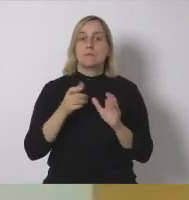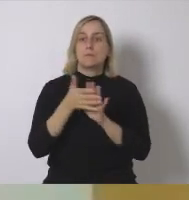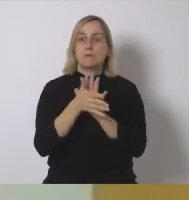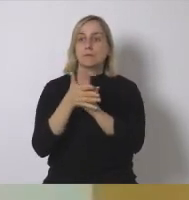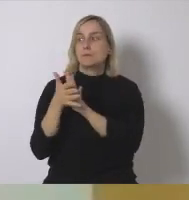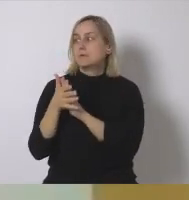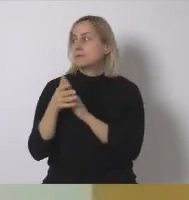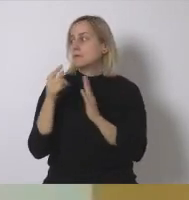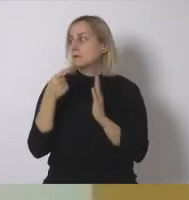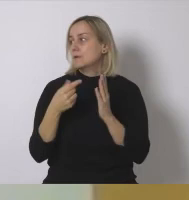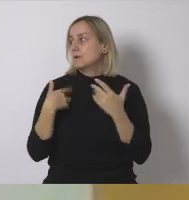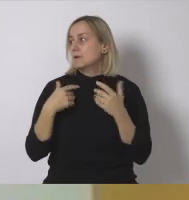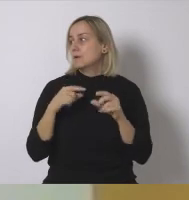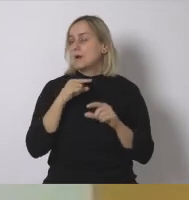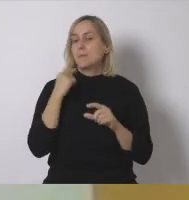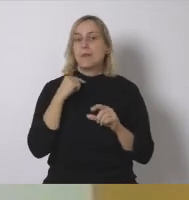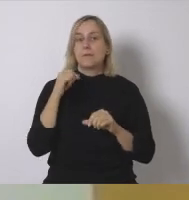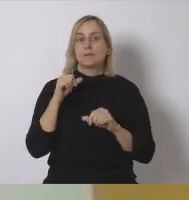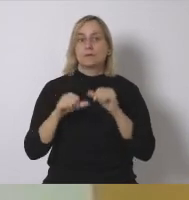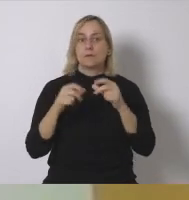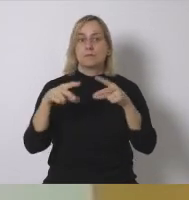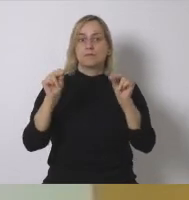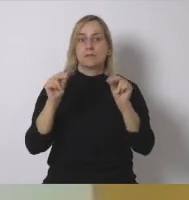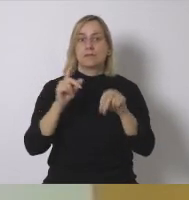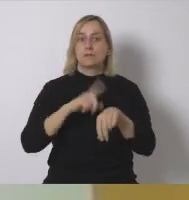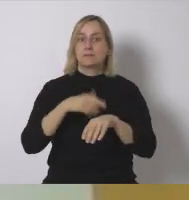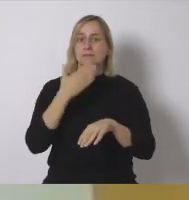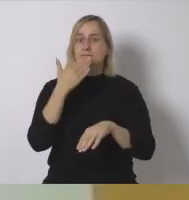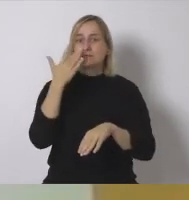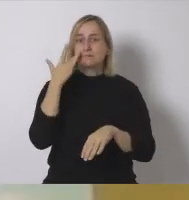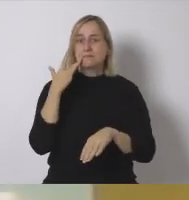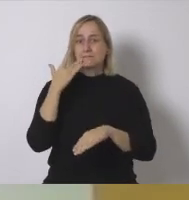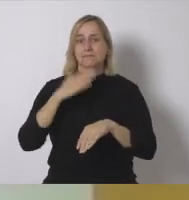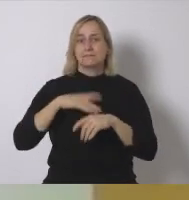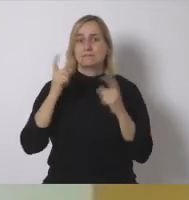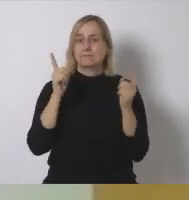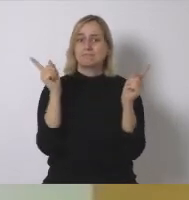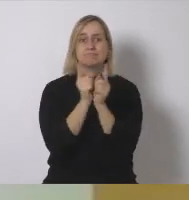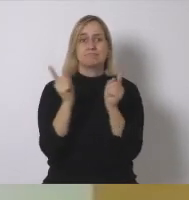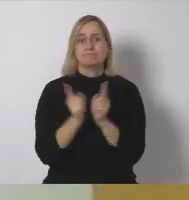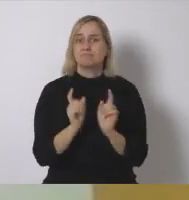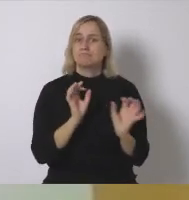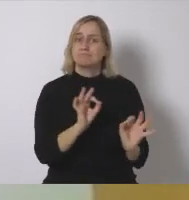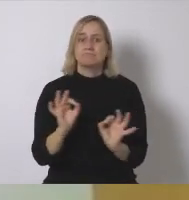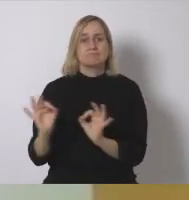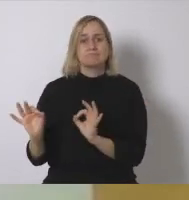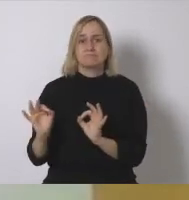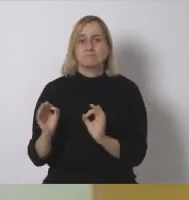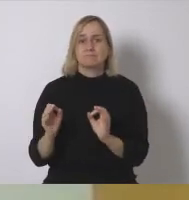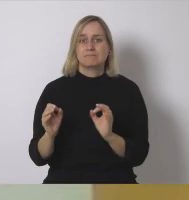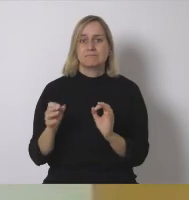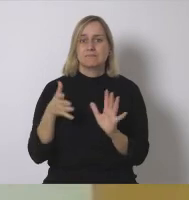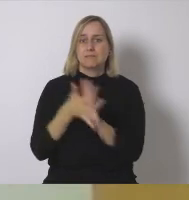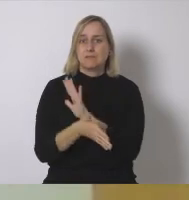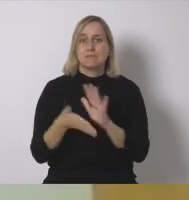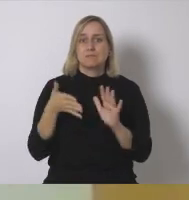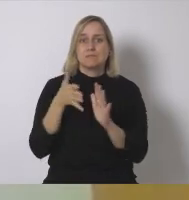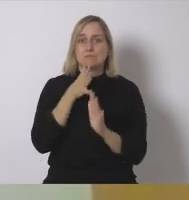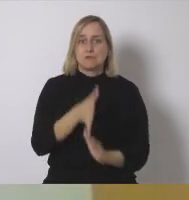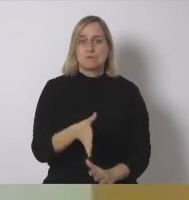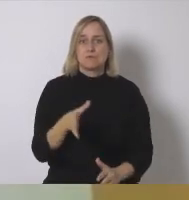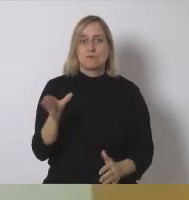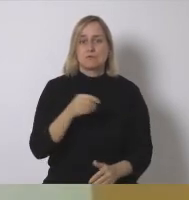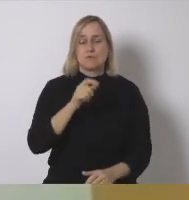comentario antes de acabar después de este turno de palabras bueno